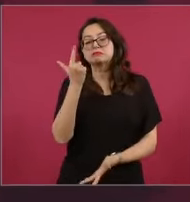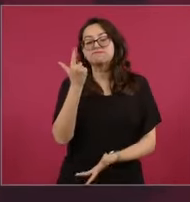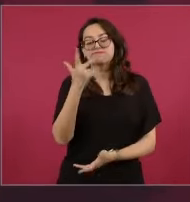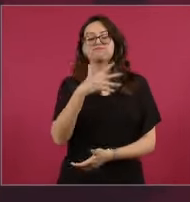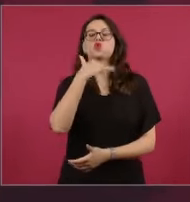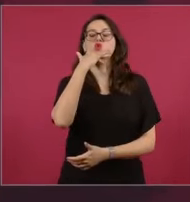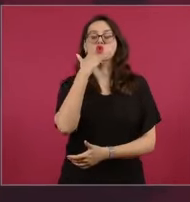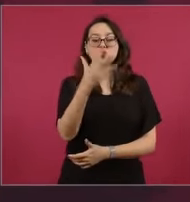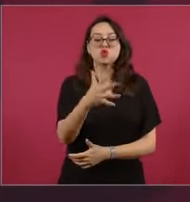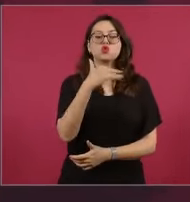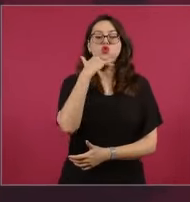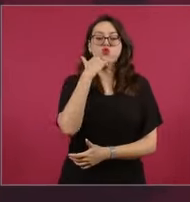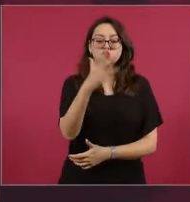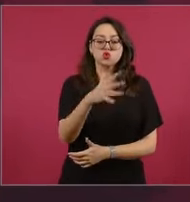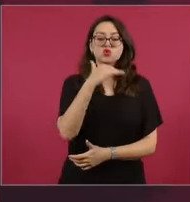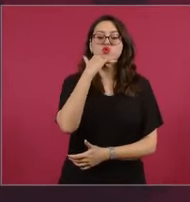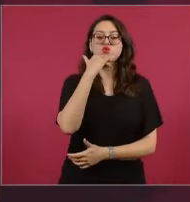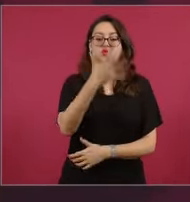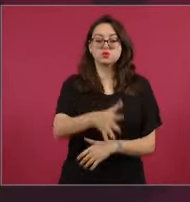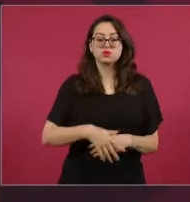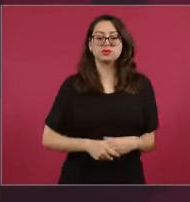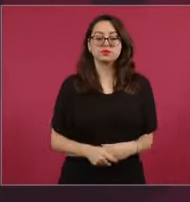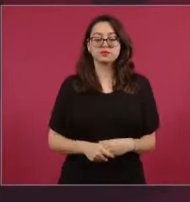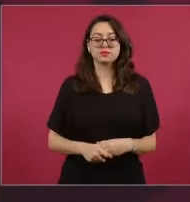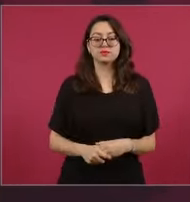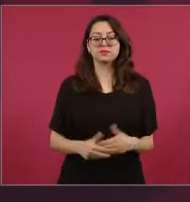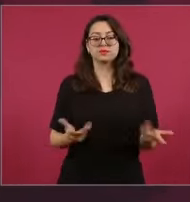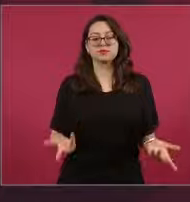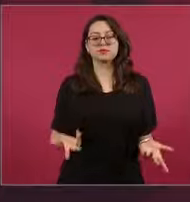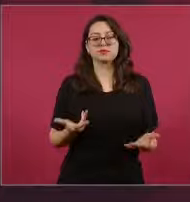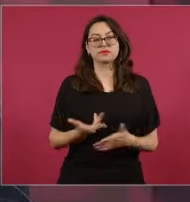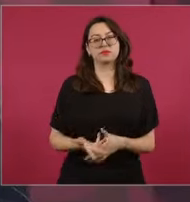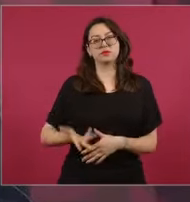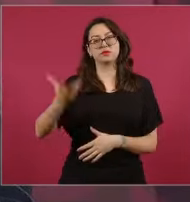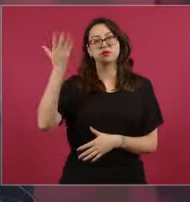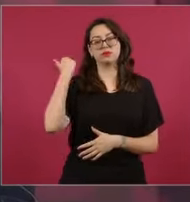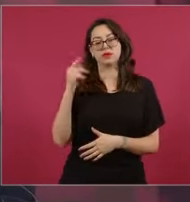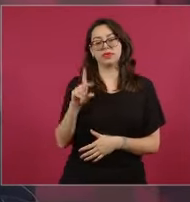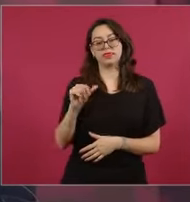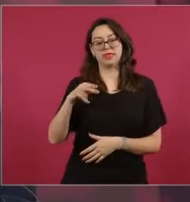Lo decía desde hace tiempo don Daniel Cosío Villegas,